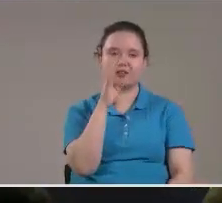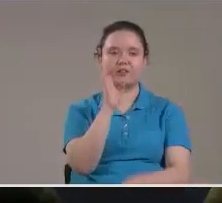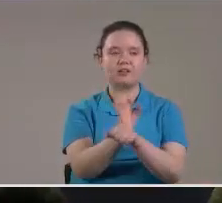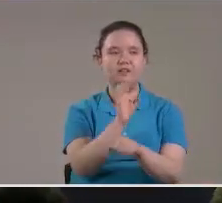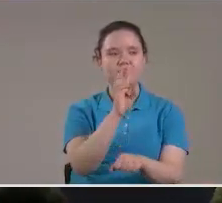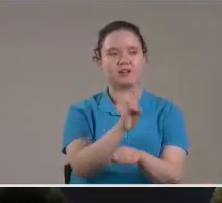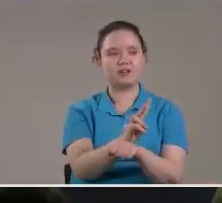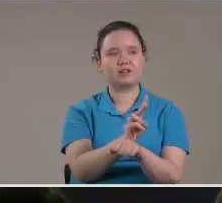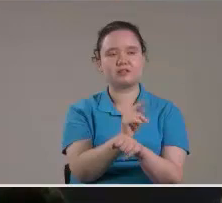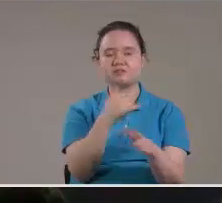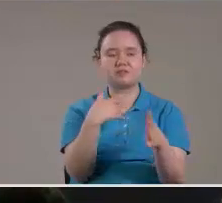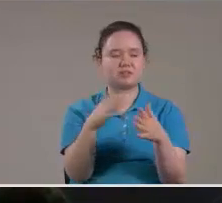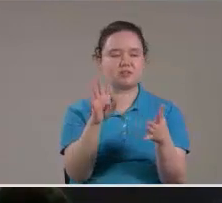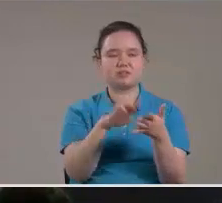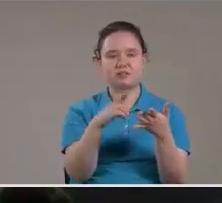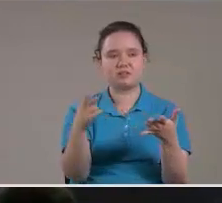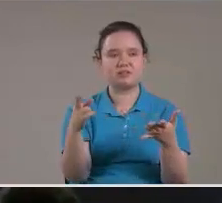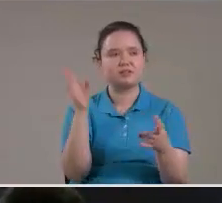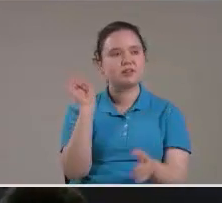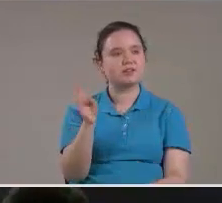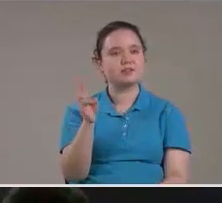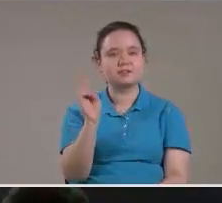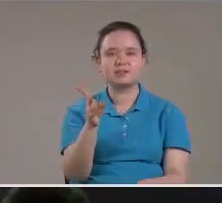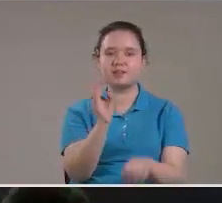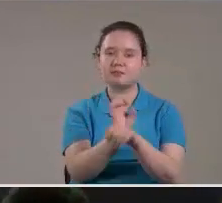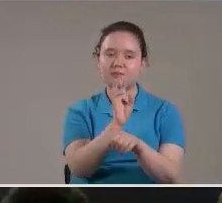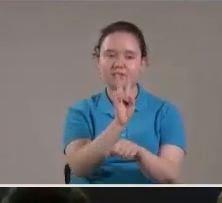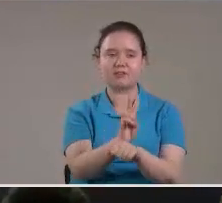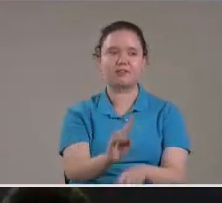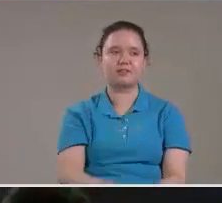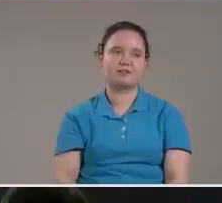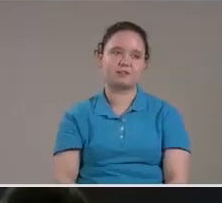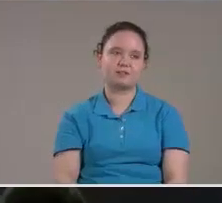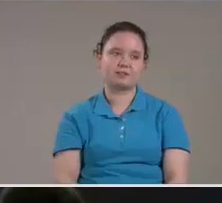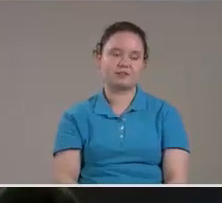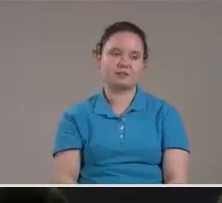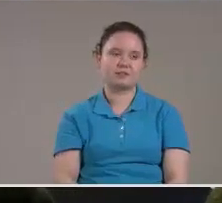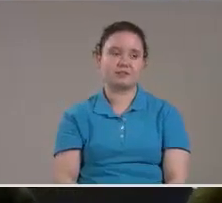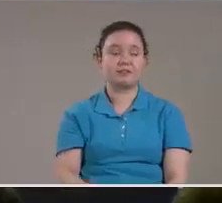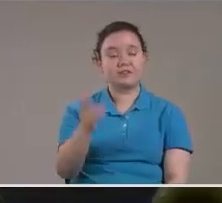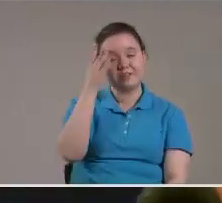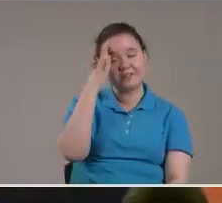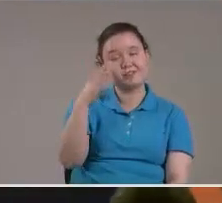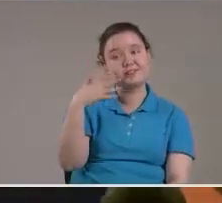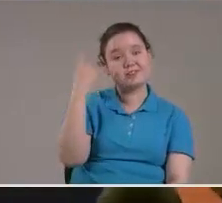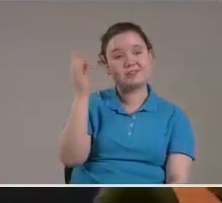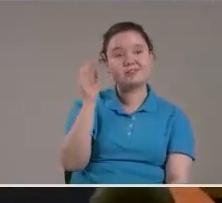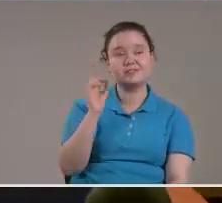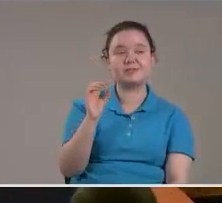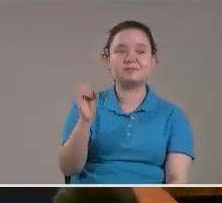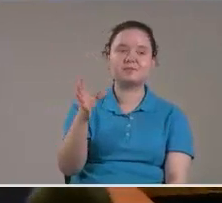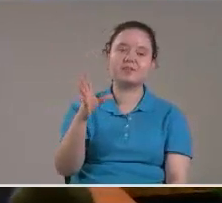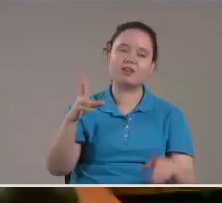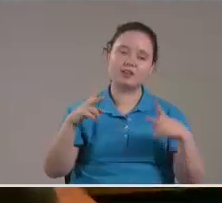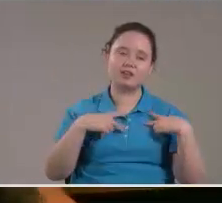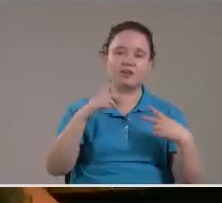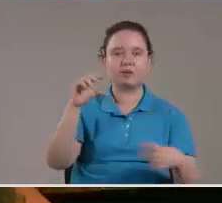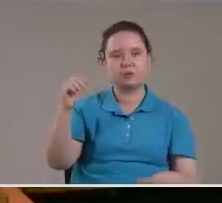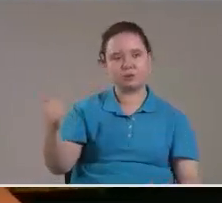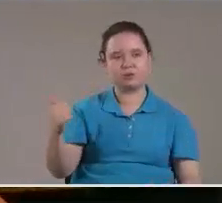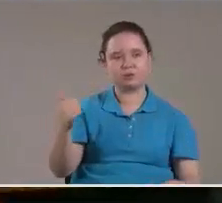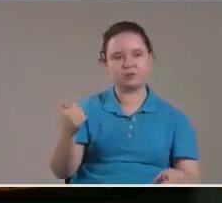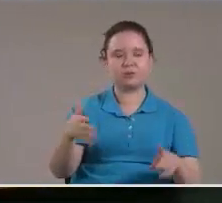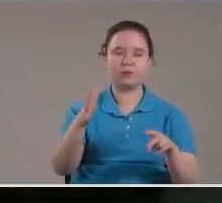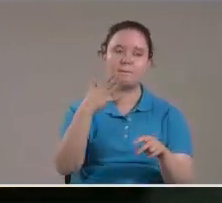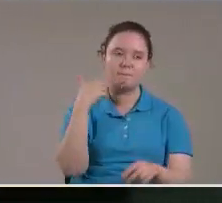Evangelio O de religión Siempre Nos sacan A bailar Gracias a Dios Que hay otros Que son más Connotados